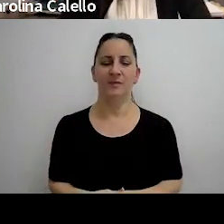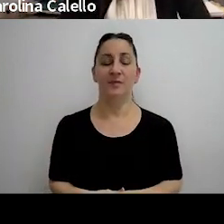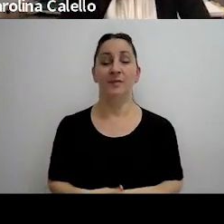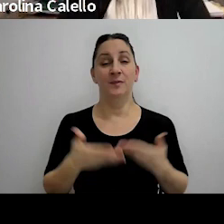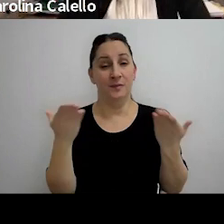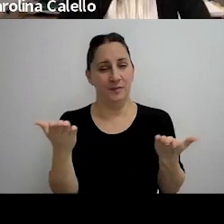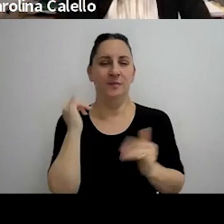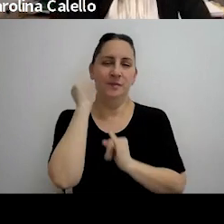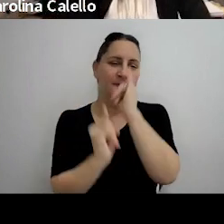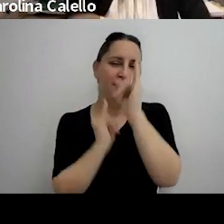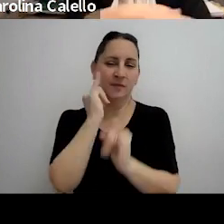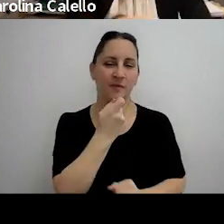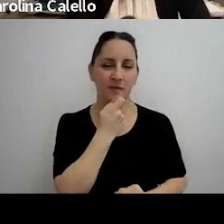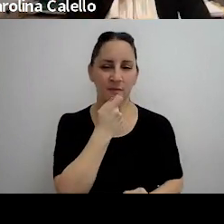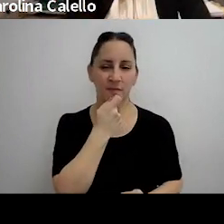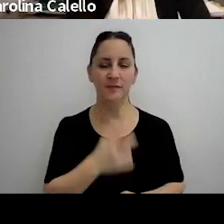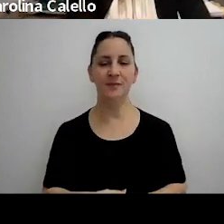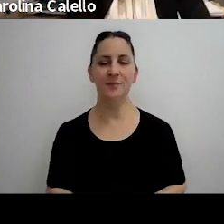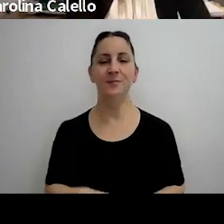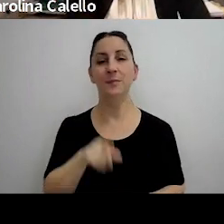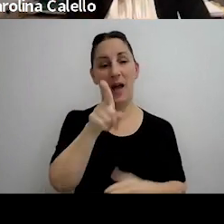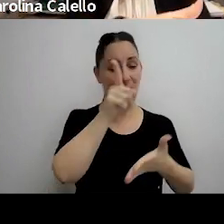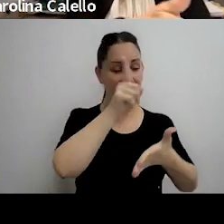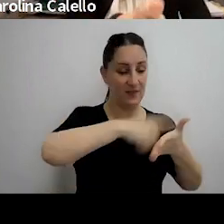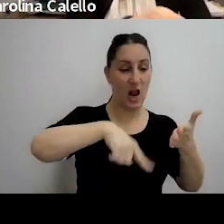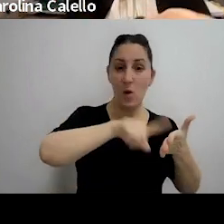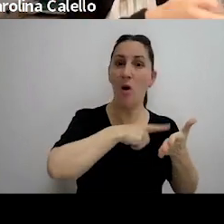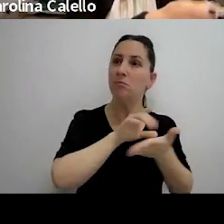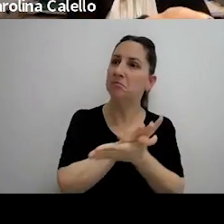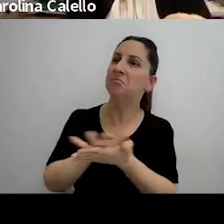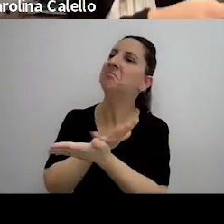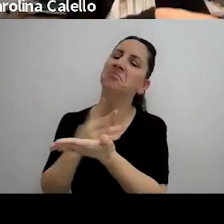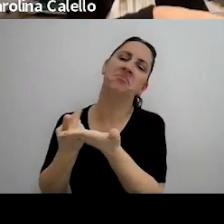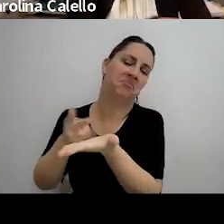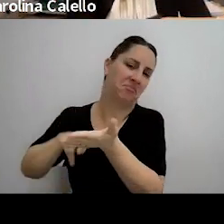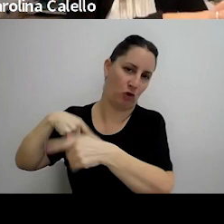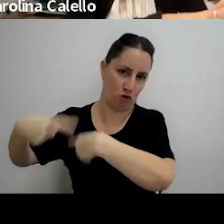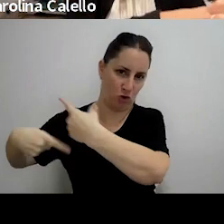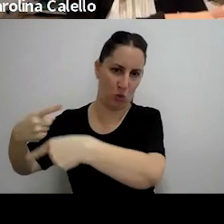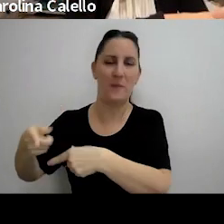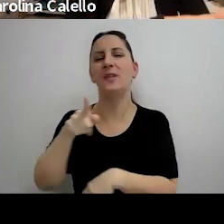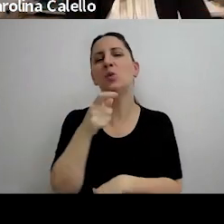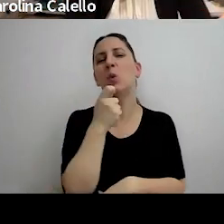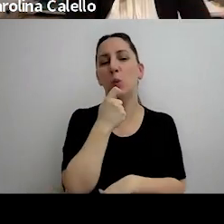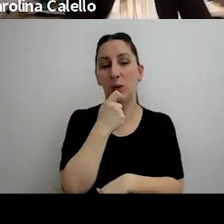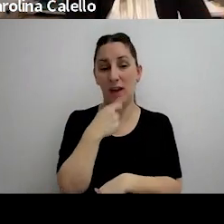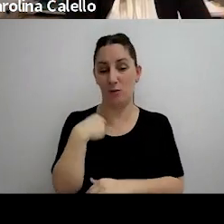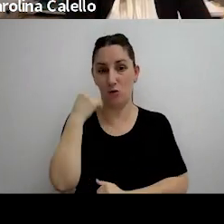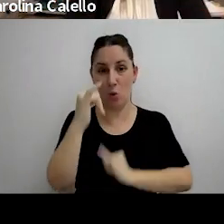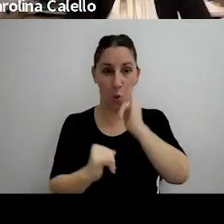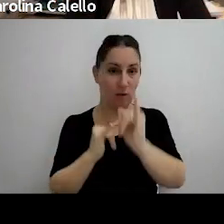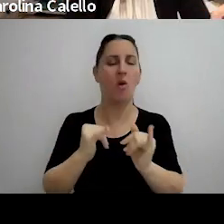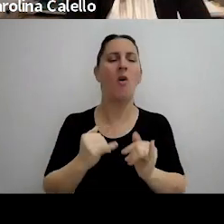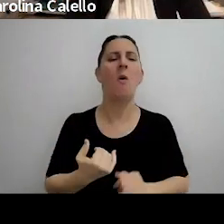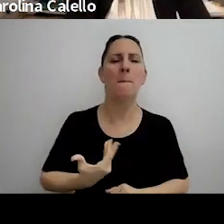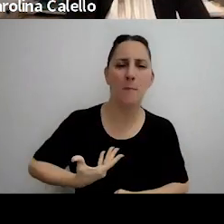ejemplo y en este en vez de la nulidad se revocó simplemente como ejemplo de esto que yo les digo que muchas veces